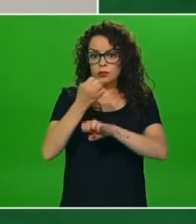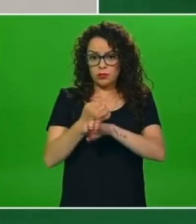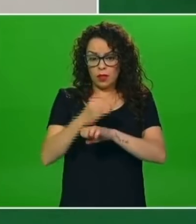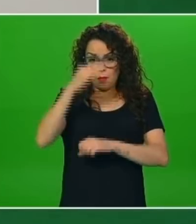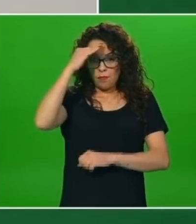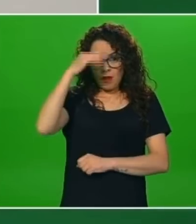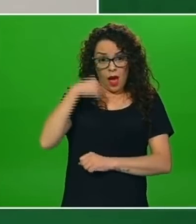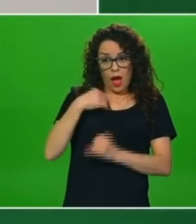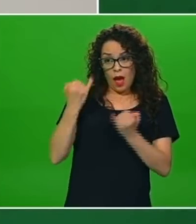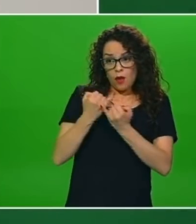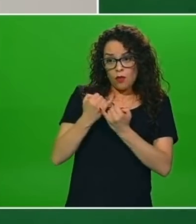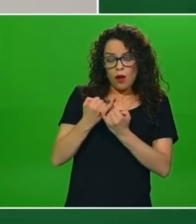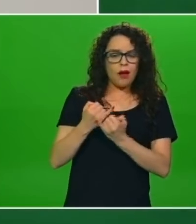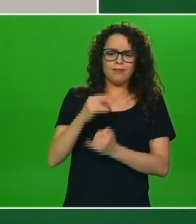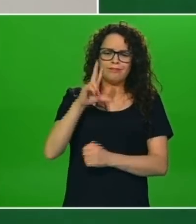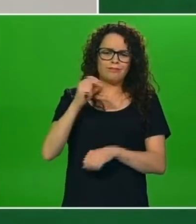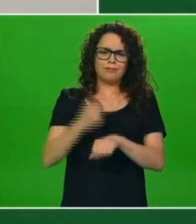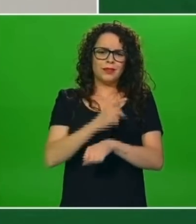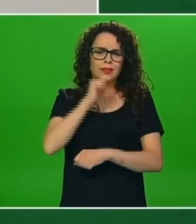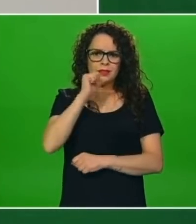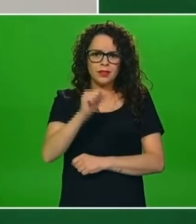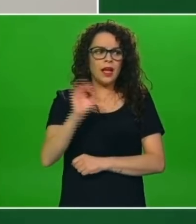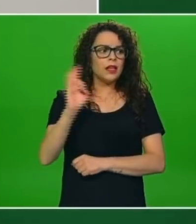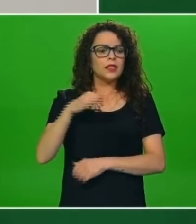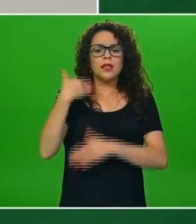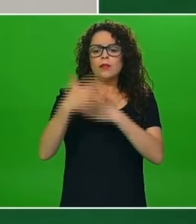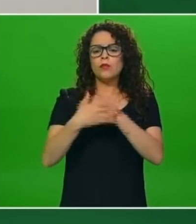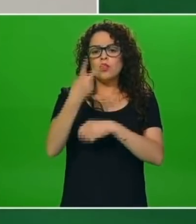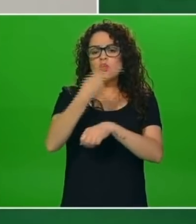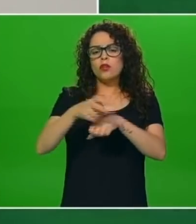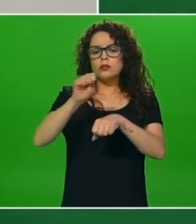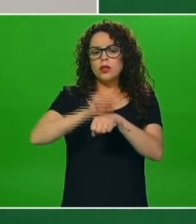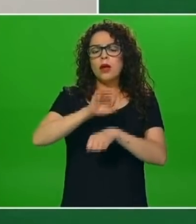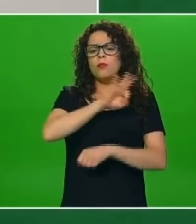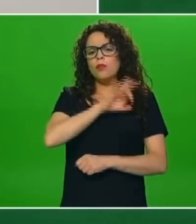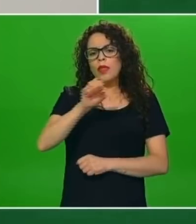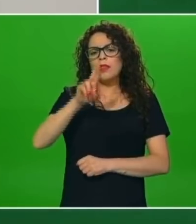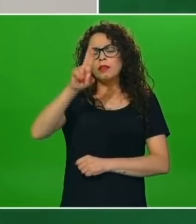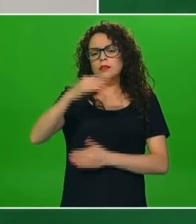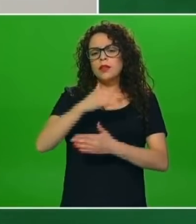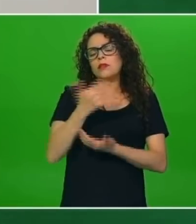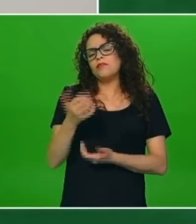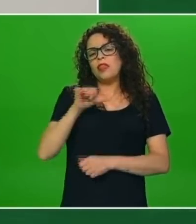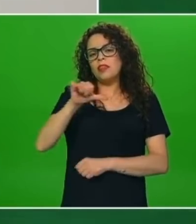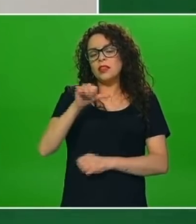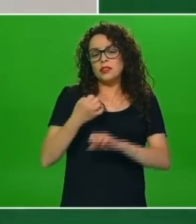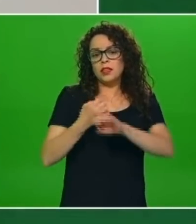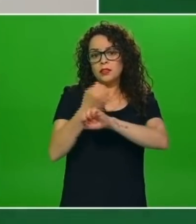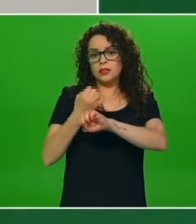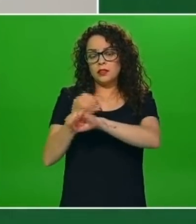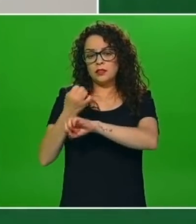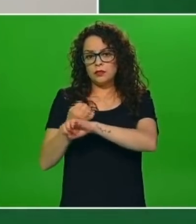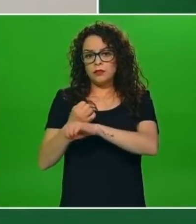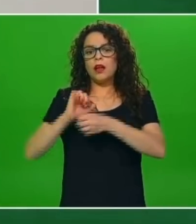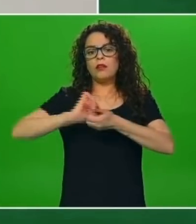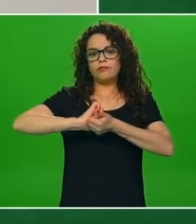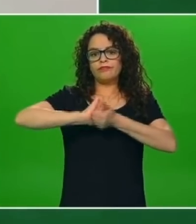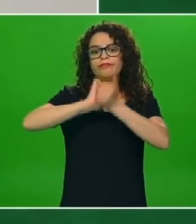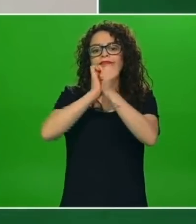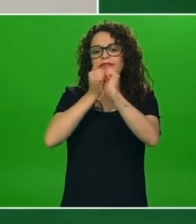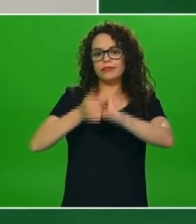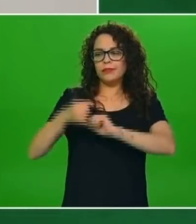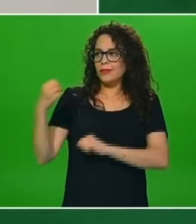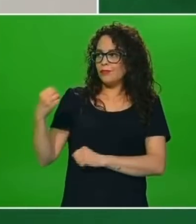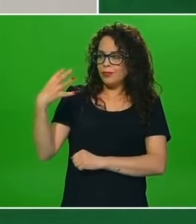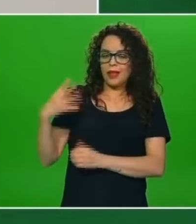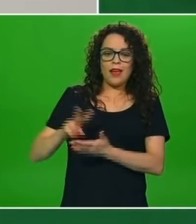las próximas dos semanas tendremos a la mitad de las entidades federativas, es decir, a 16 de ellas en el semáforo verde, que es el